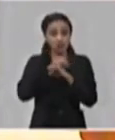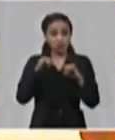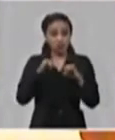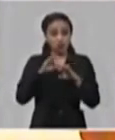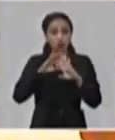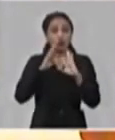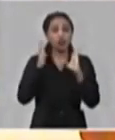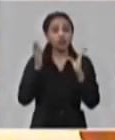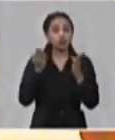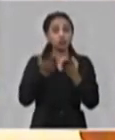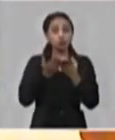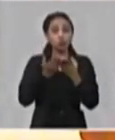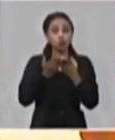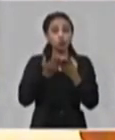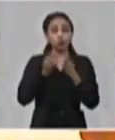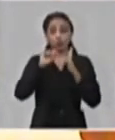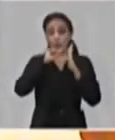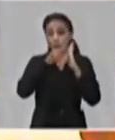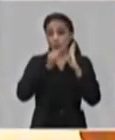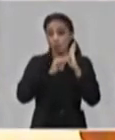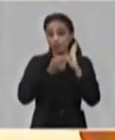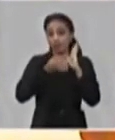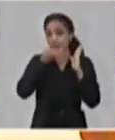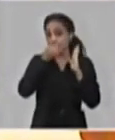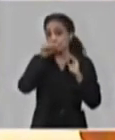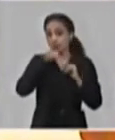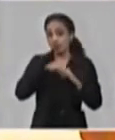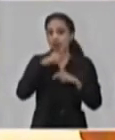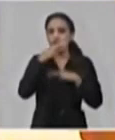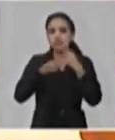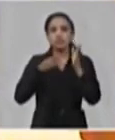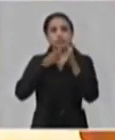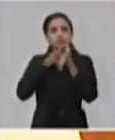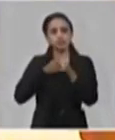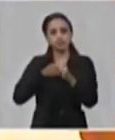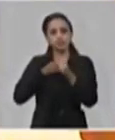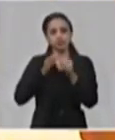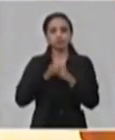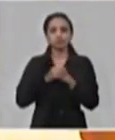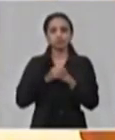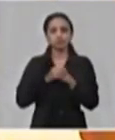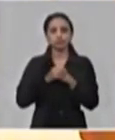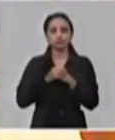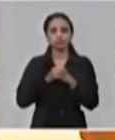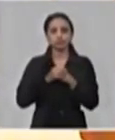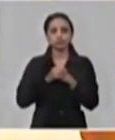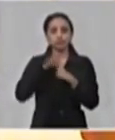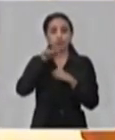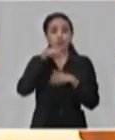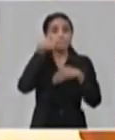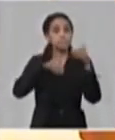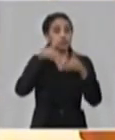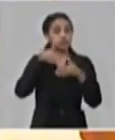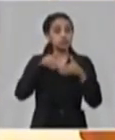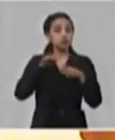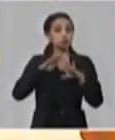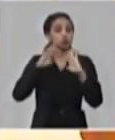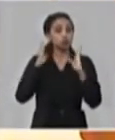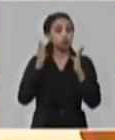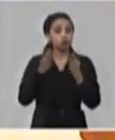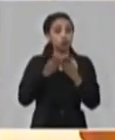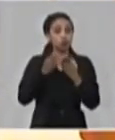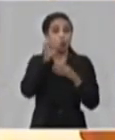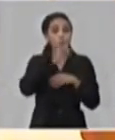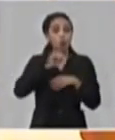en todos sus componentes. Hacerlo con disciplina y también la activa participación de